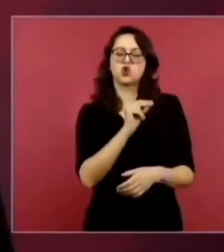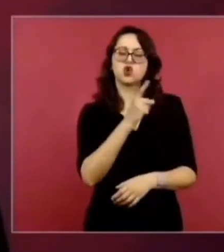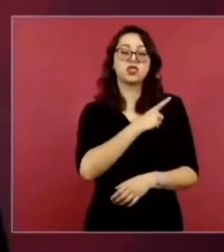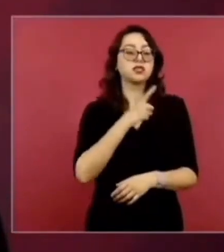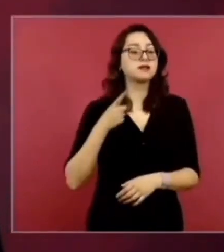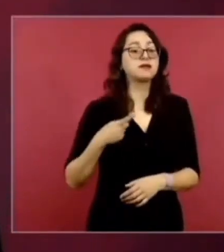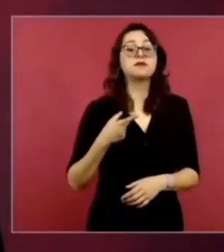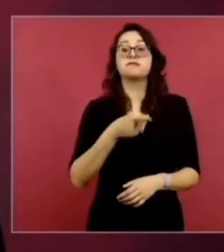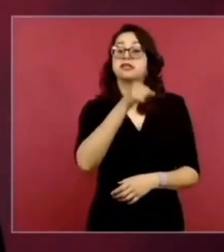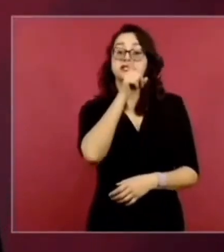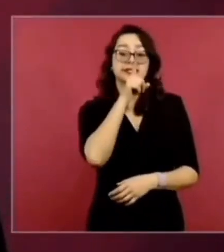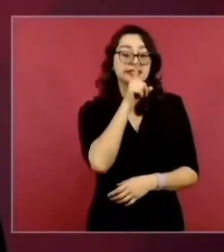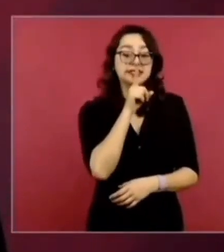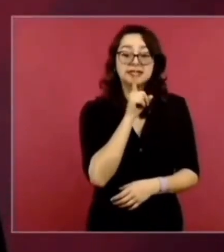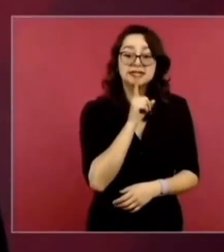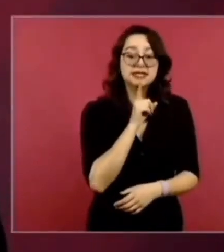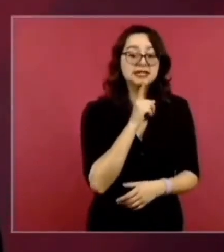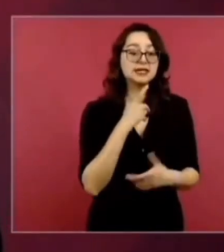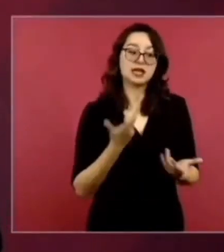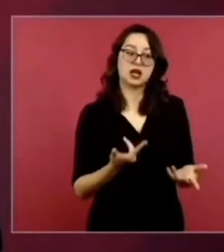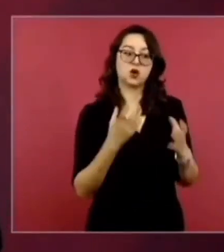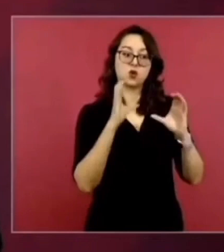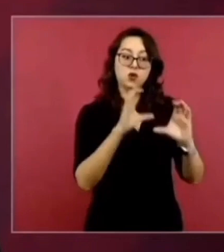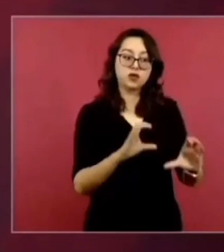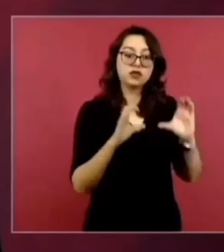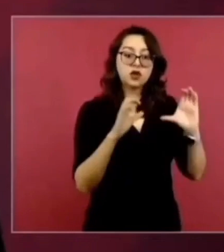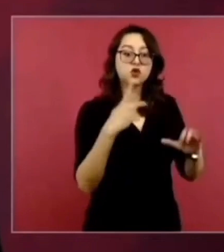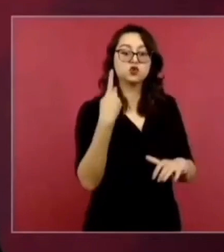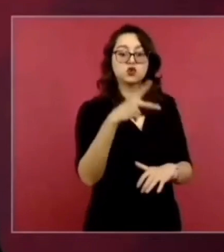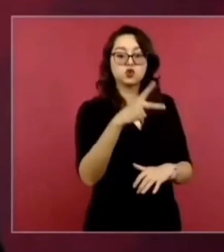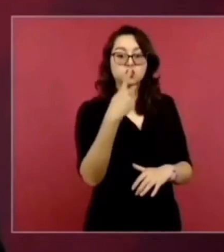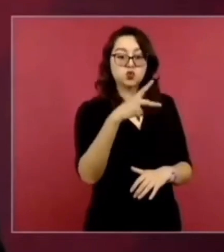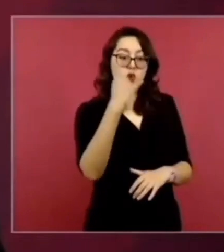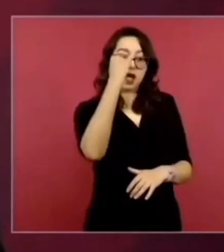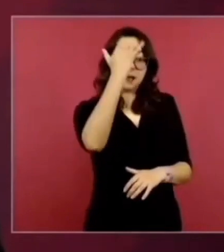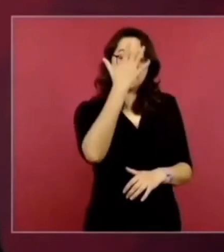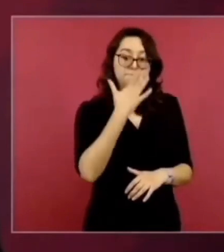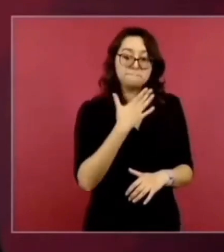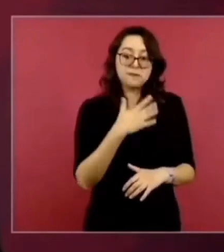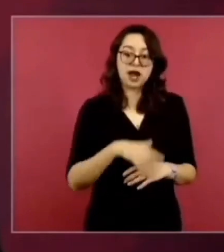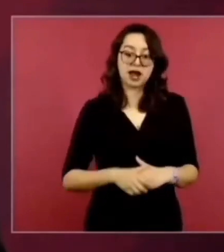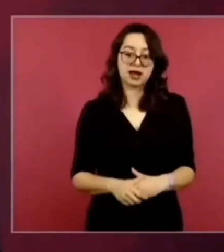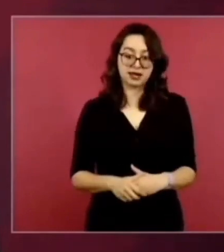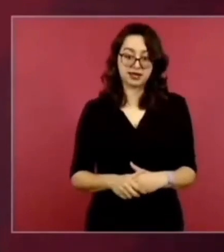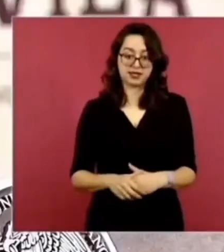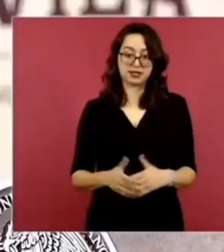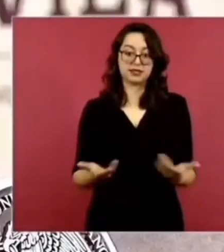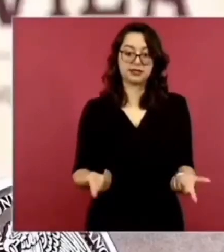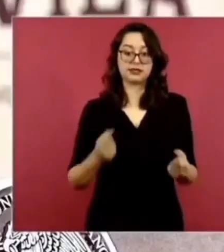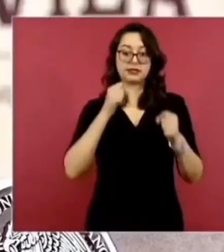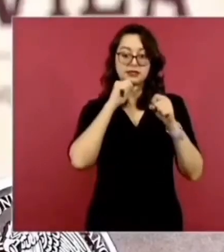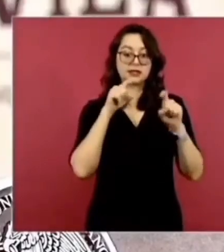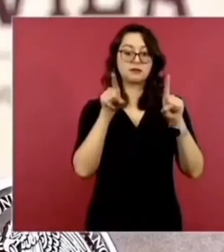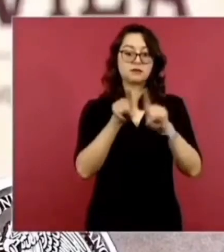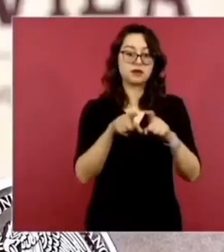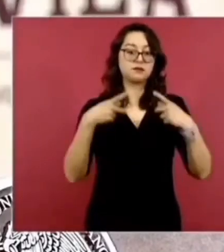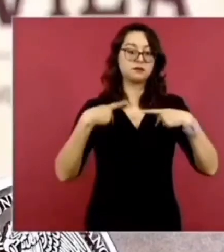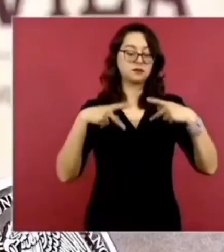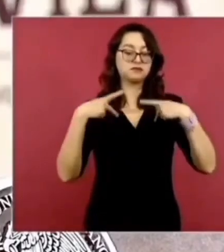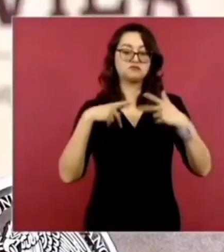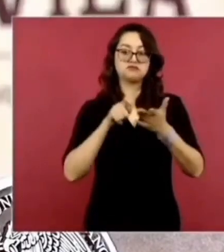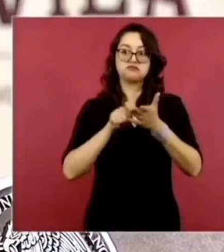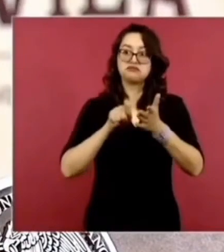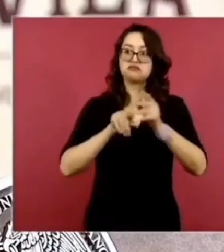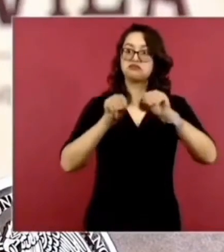deshonran su credibilidad, también de las que quienes escriben y quienes publican.